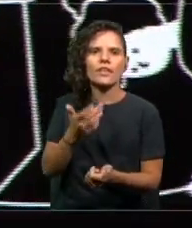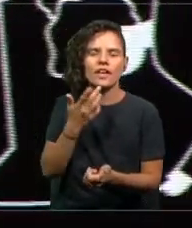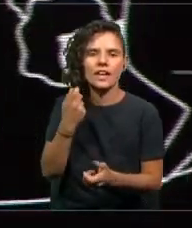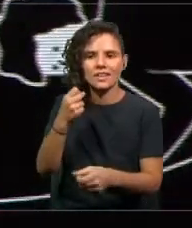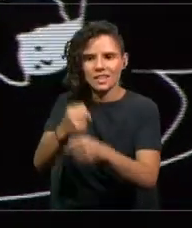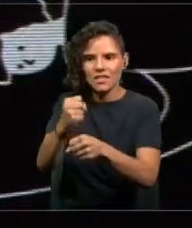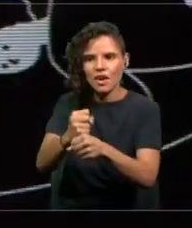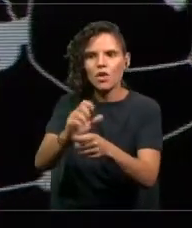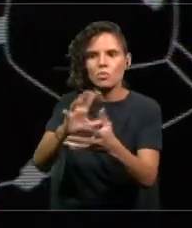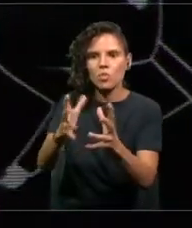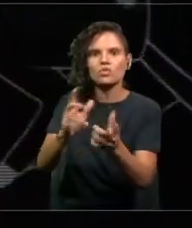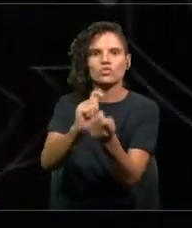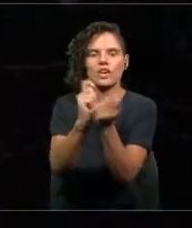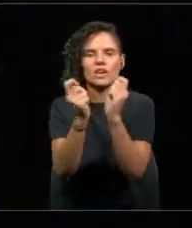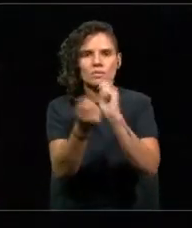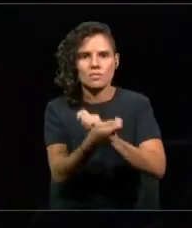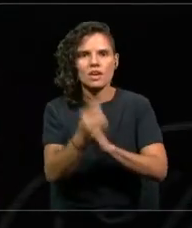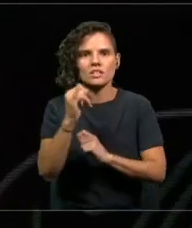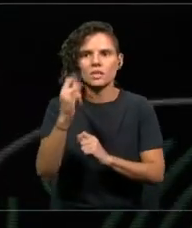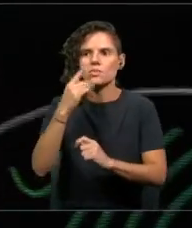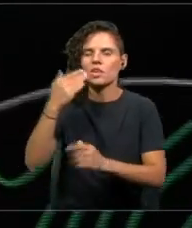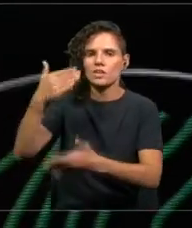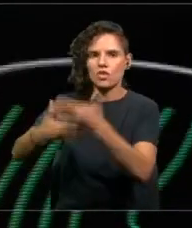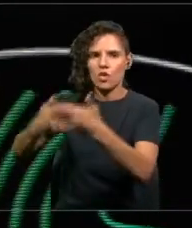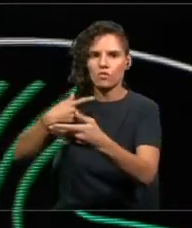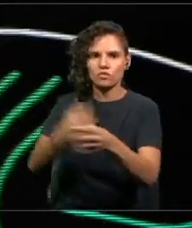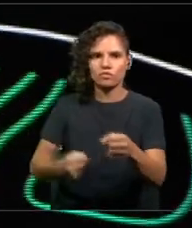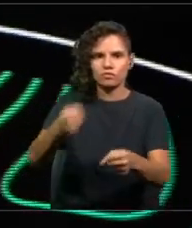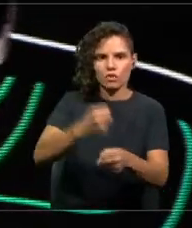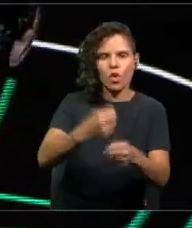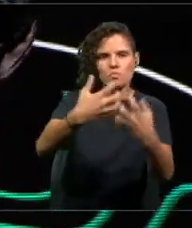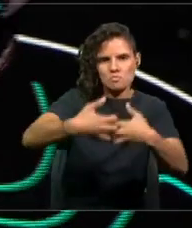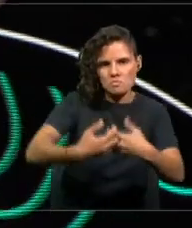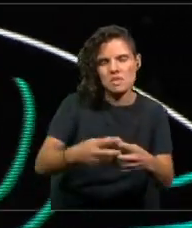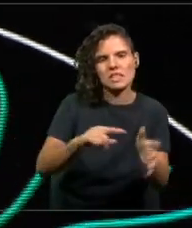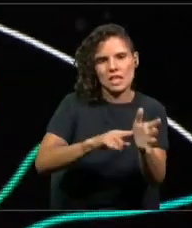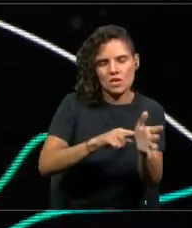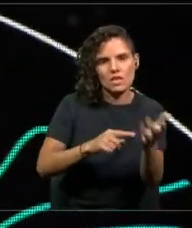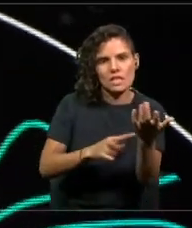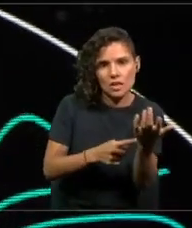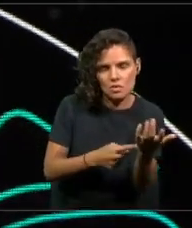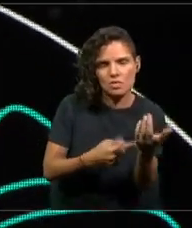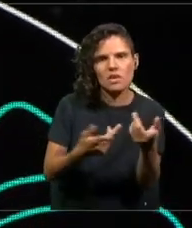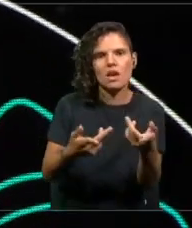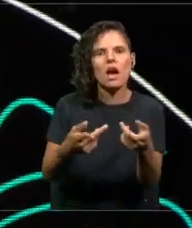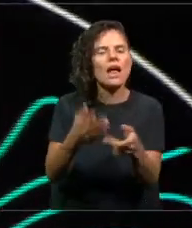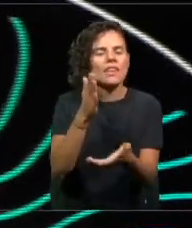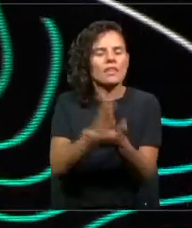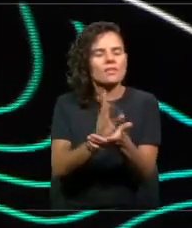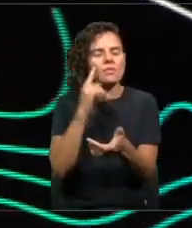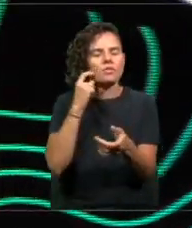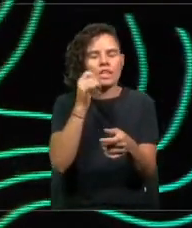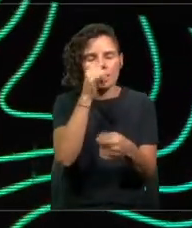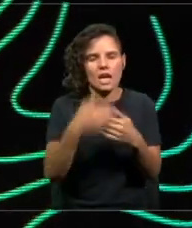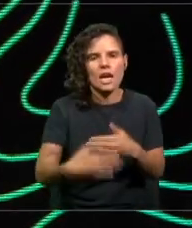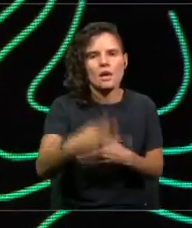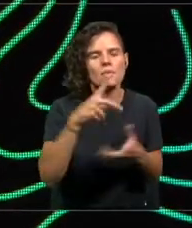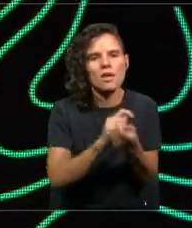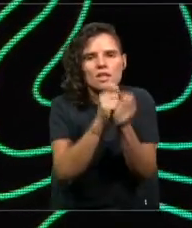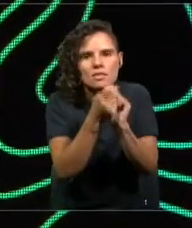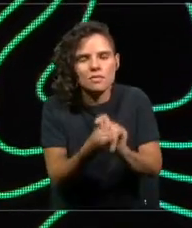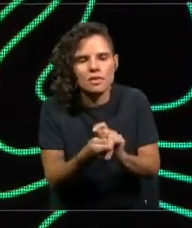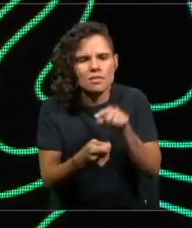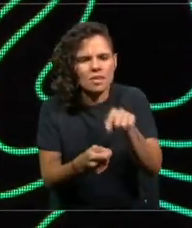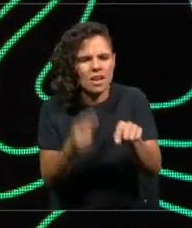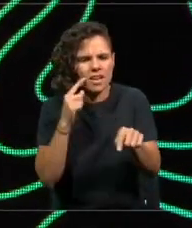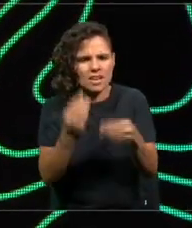el mundo del trabajo producto de la automatización? Y por lo tanto, adaptémonos a los nuevos tiempos, pero sin pensar cómo detrás de